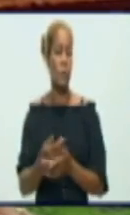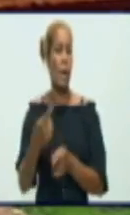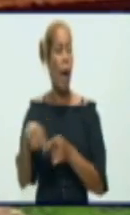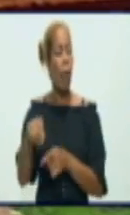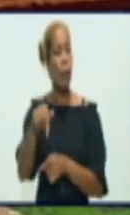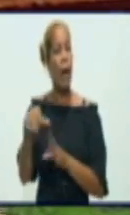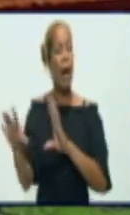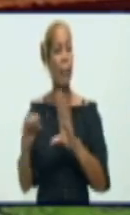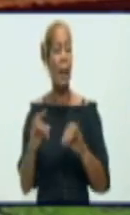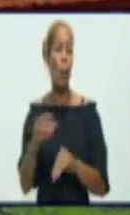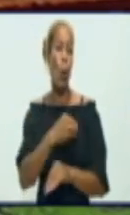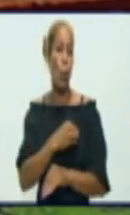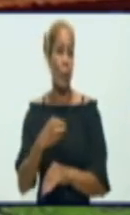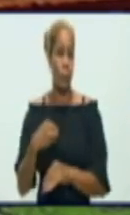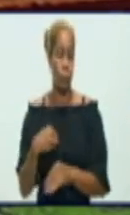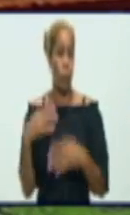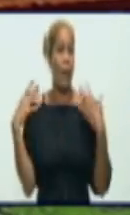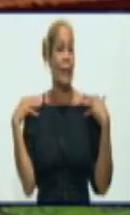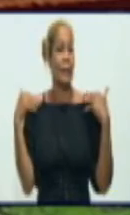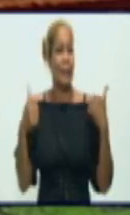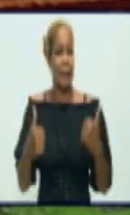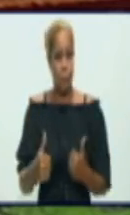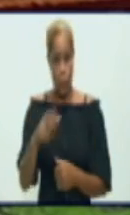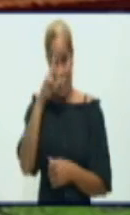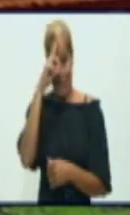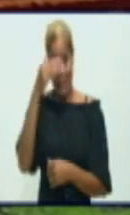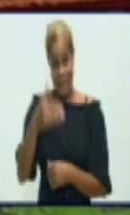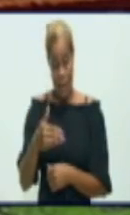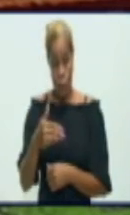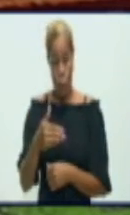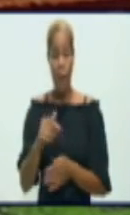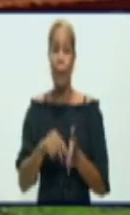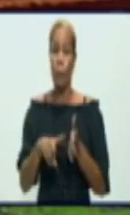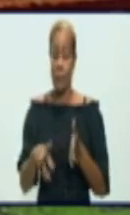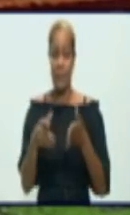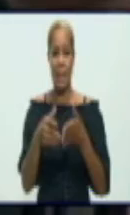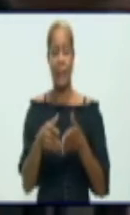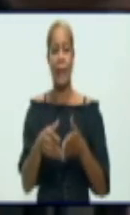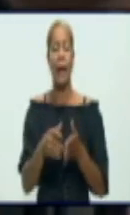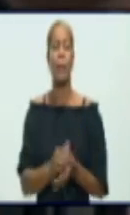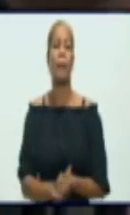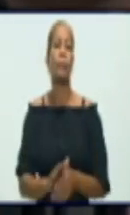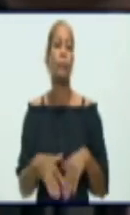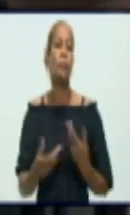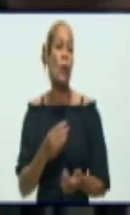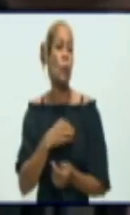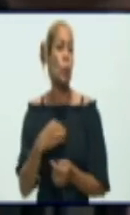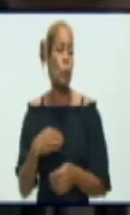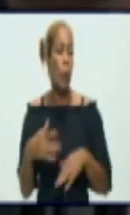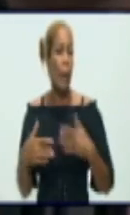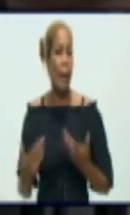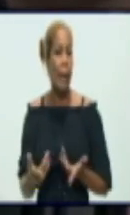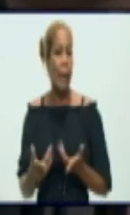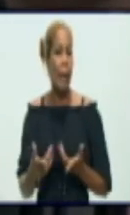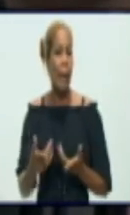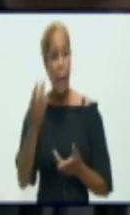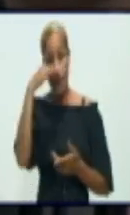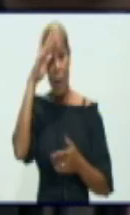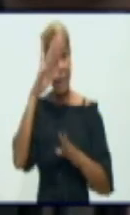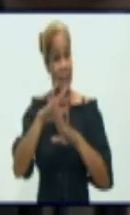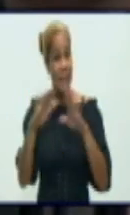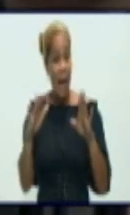Sería Montes, directora de salud en la provincia de Granma. Doctora, el país ha pasado a la fase de transmisión